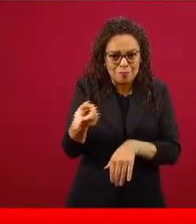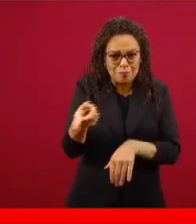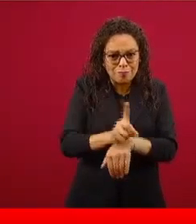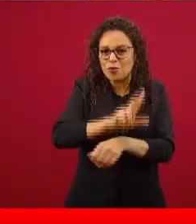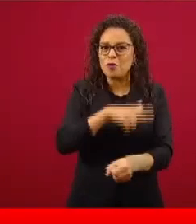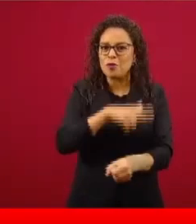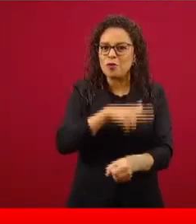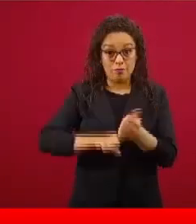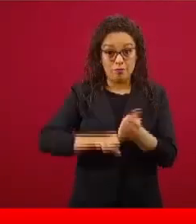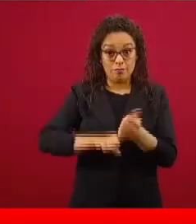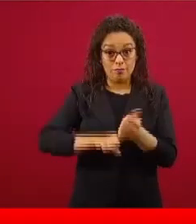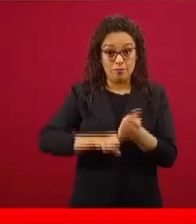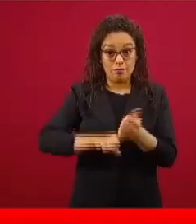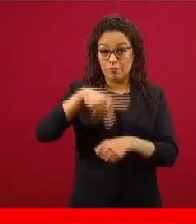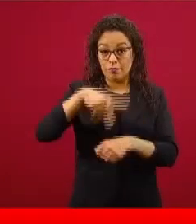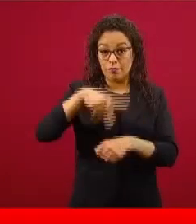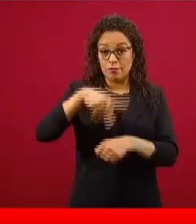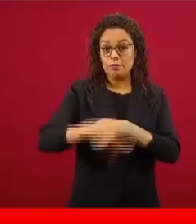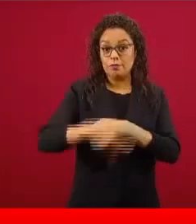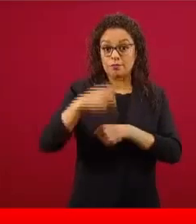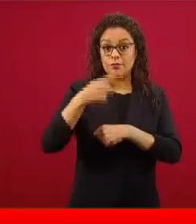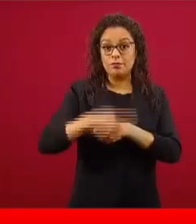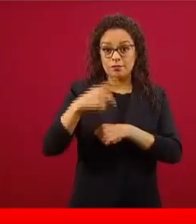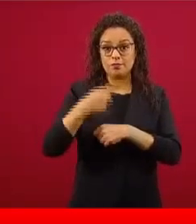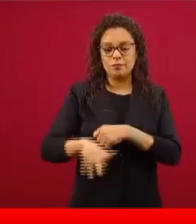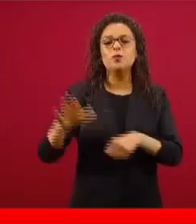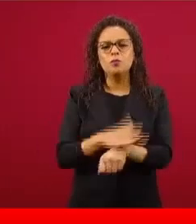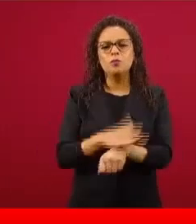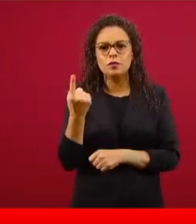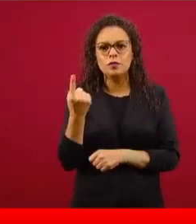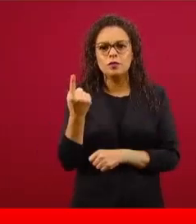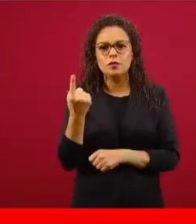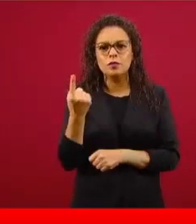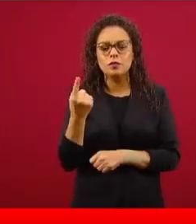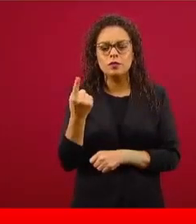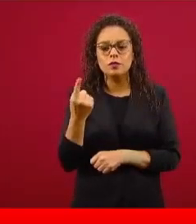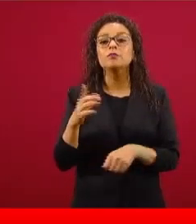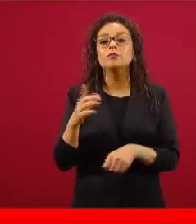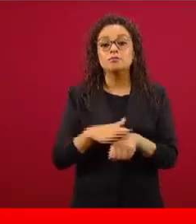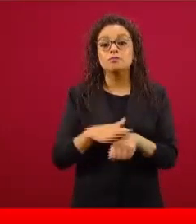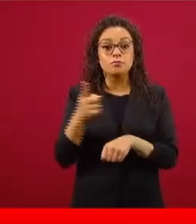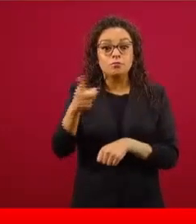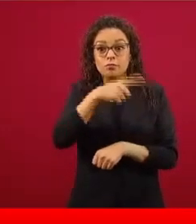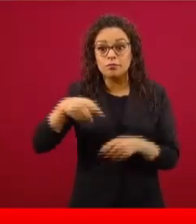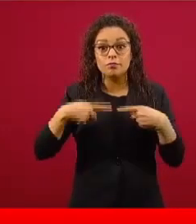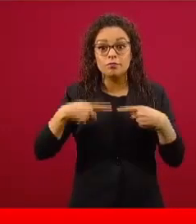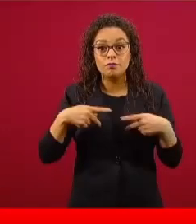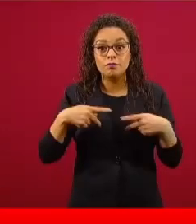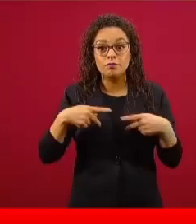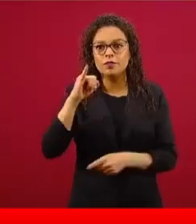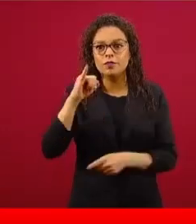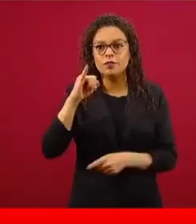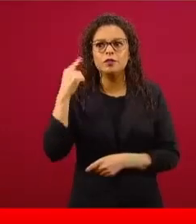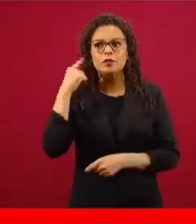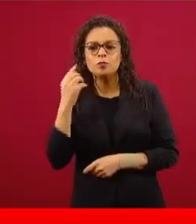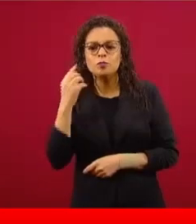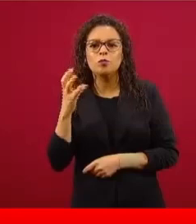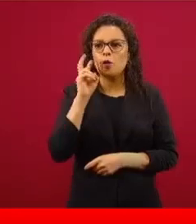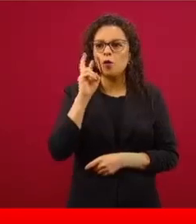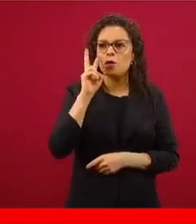peligroso cuando la difusión de estas versiones es todavía más rápida. En